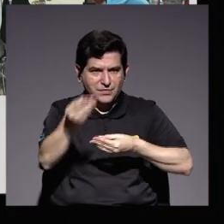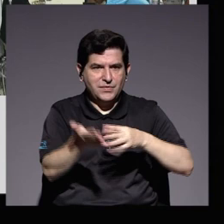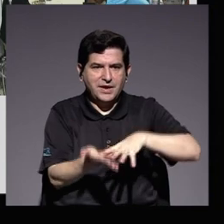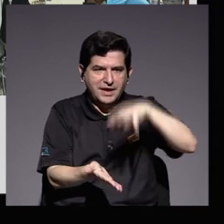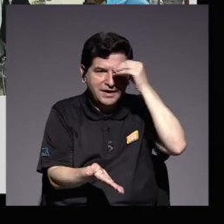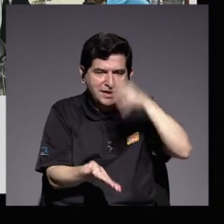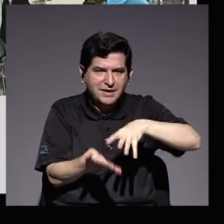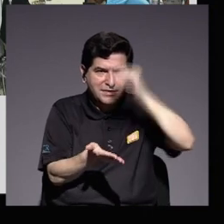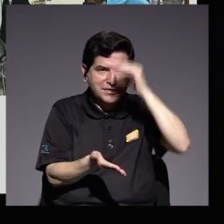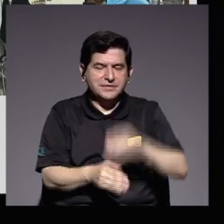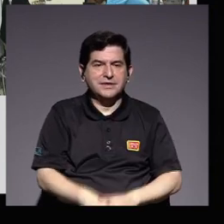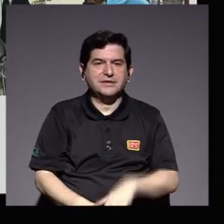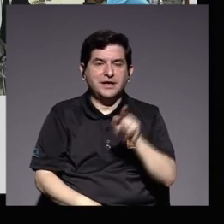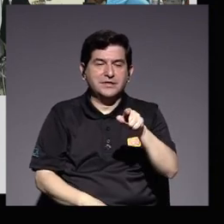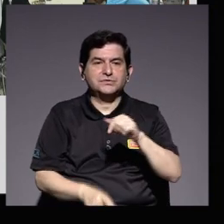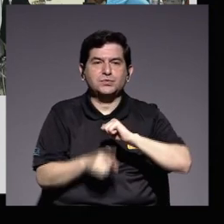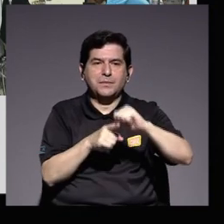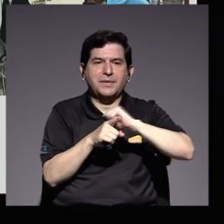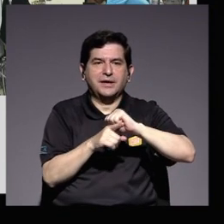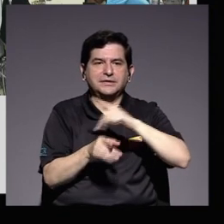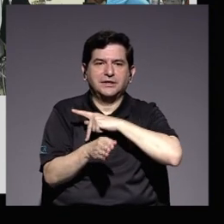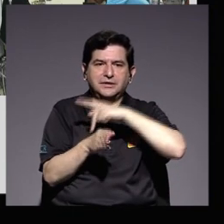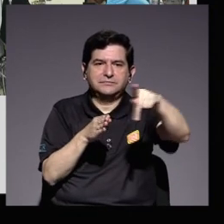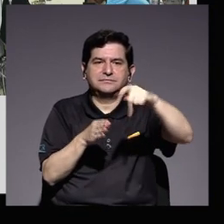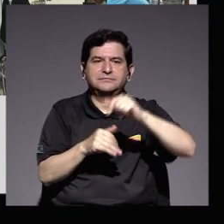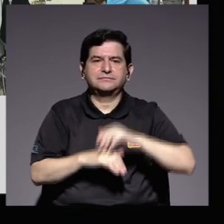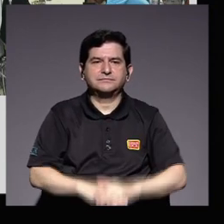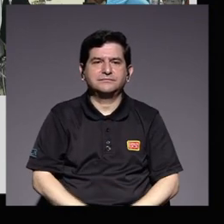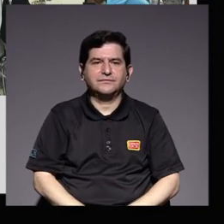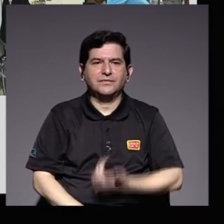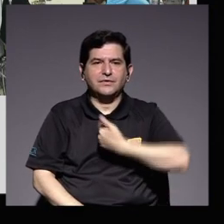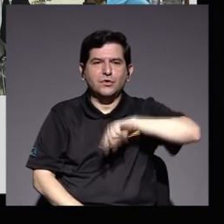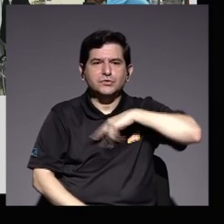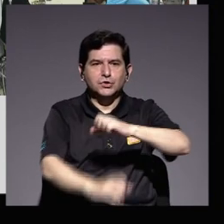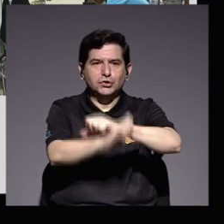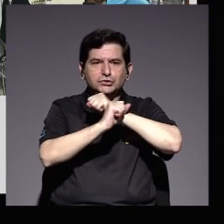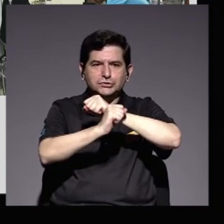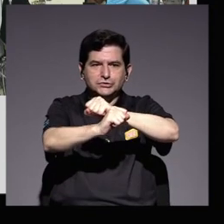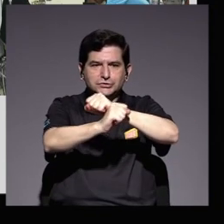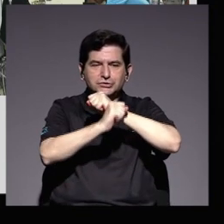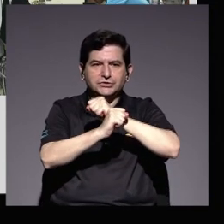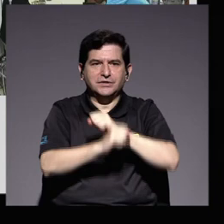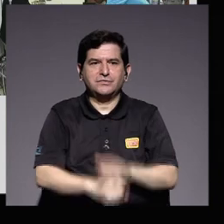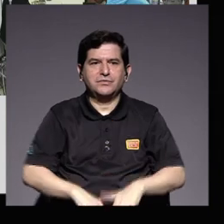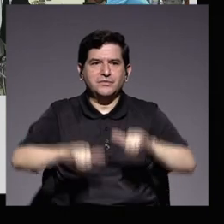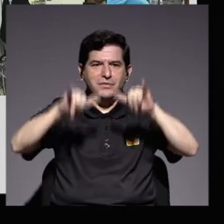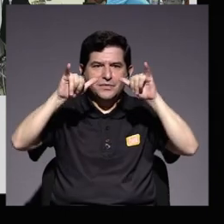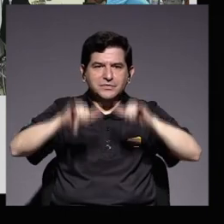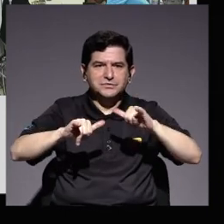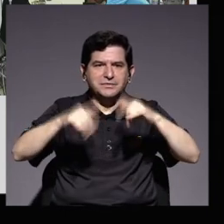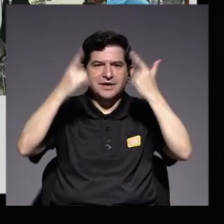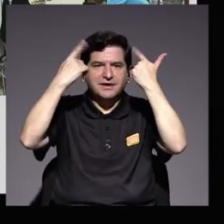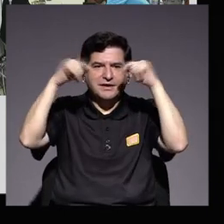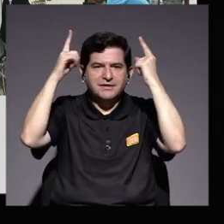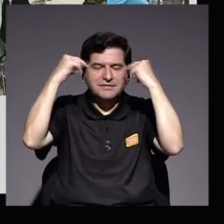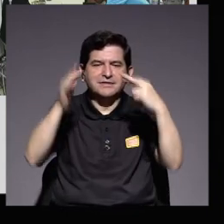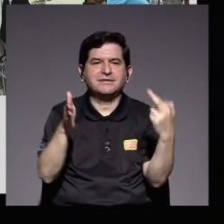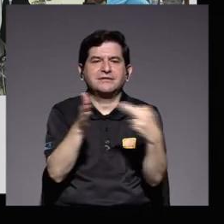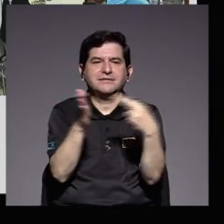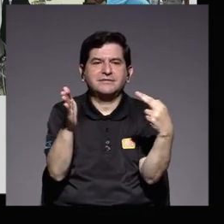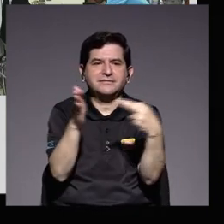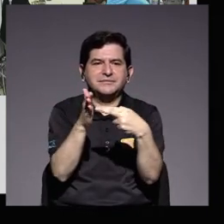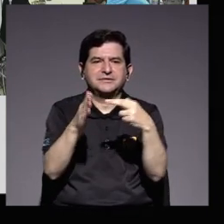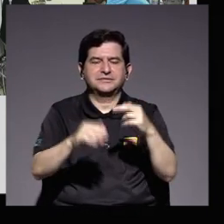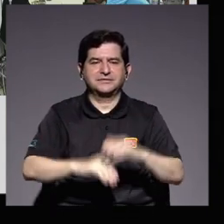aprendizaje en el ejercicio profesional estamos seguras y seguros que debemos mantener lo exitoso para repetirlo